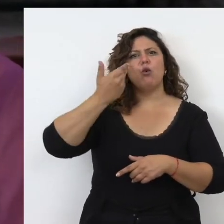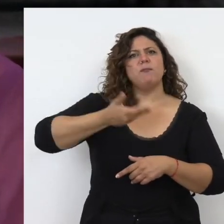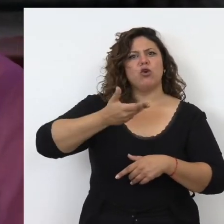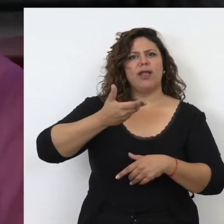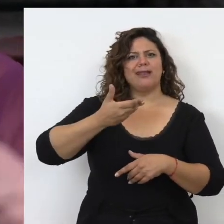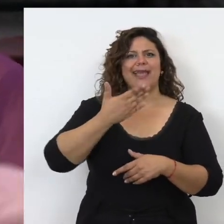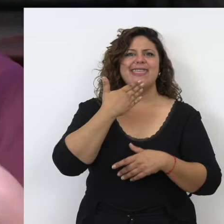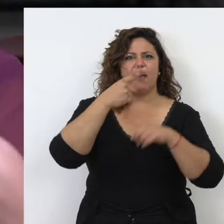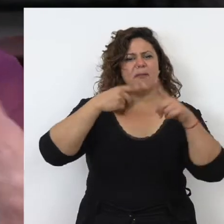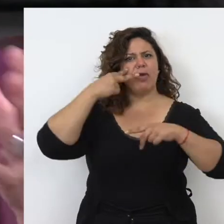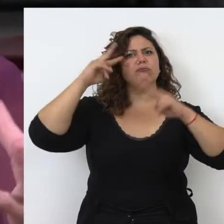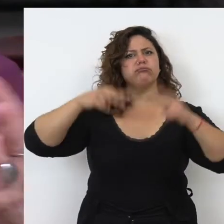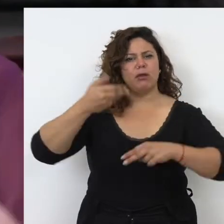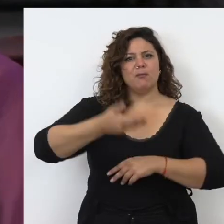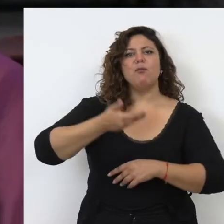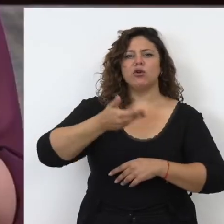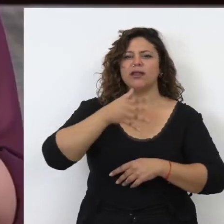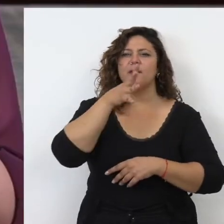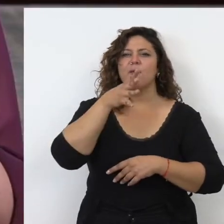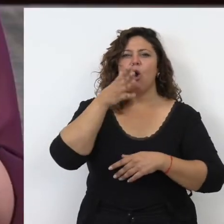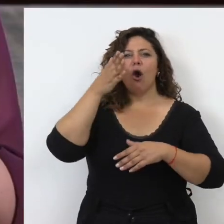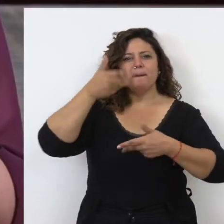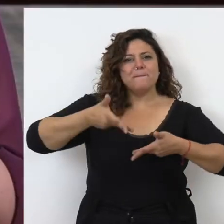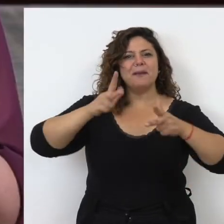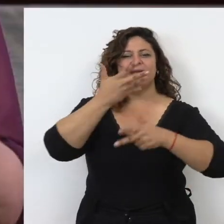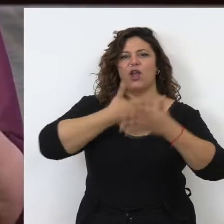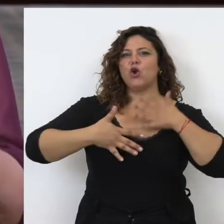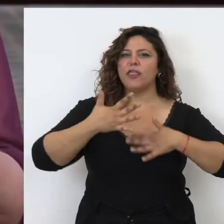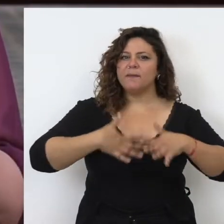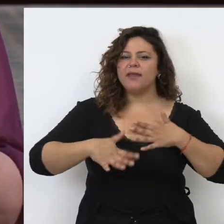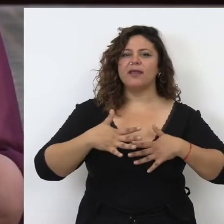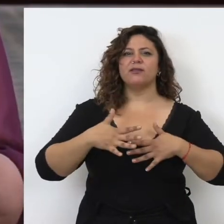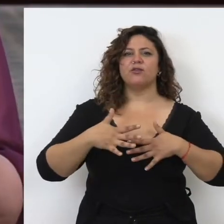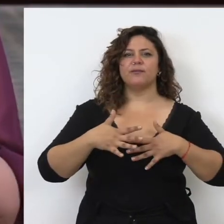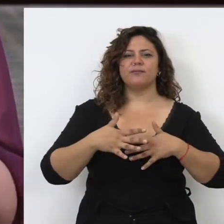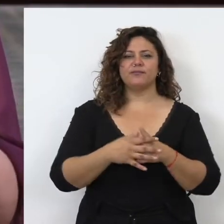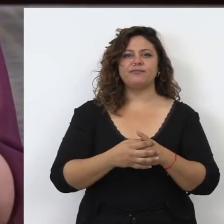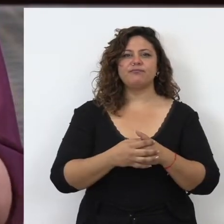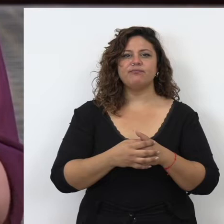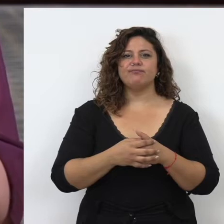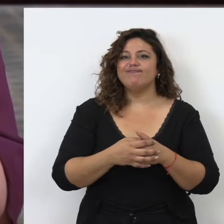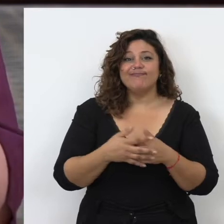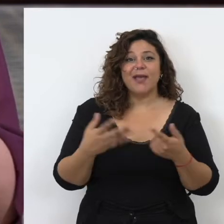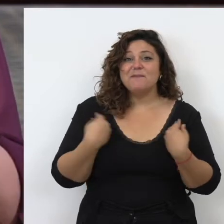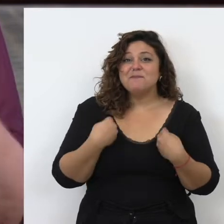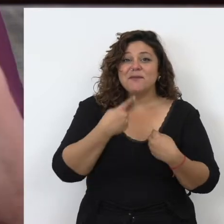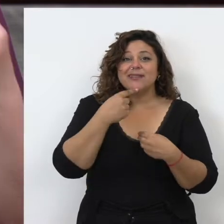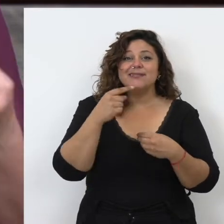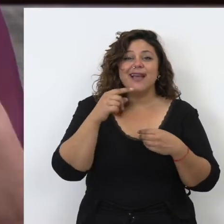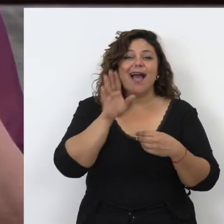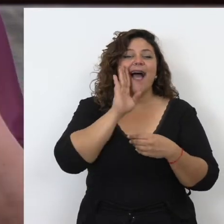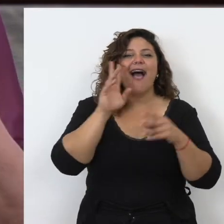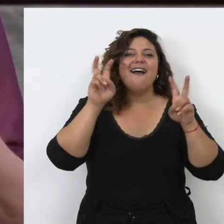importante en la Edad Media, que fue lo que les dio acceso, digamos, al conocimiento, y participan plenamente de este viaje